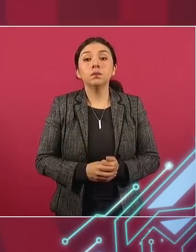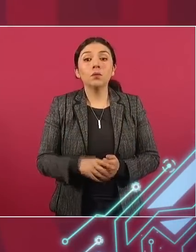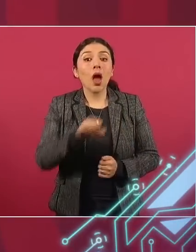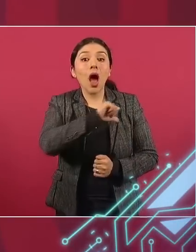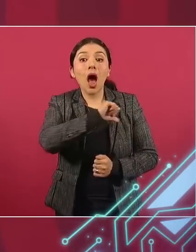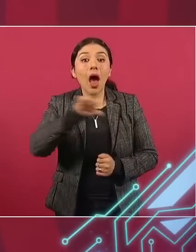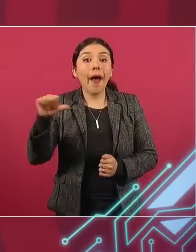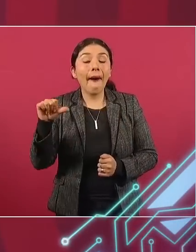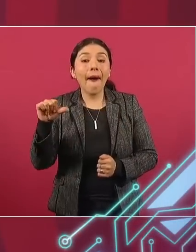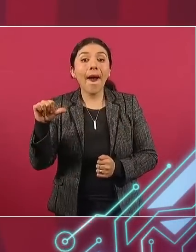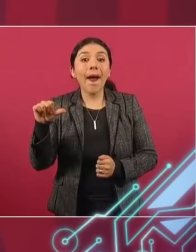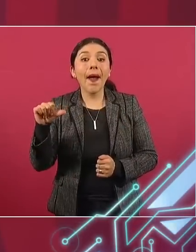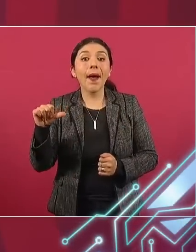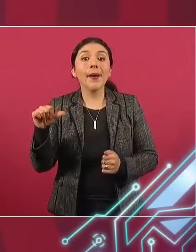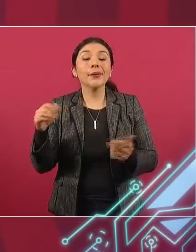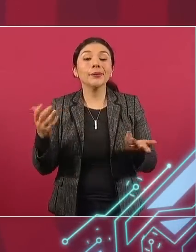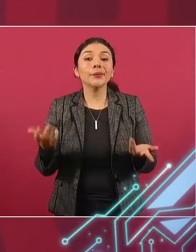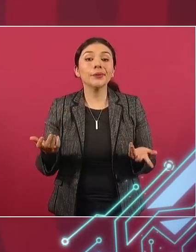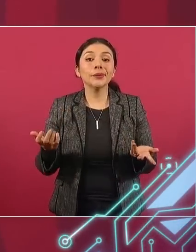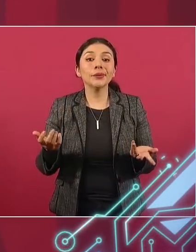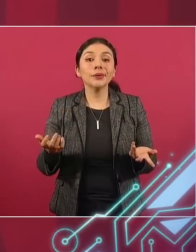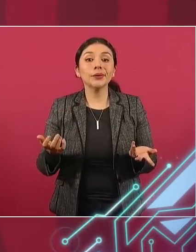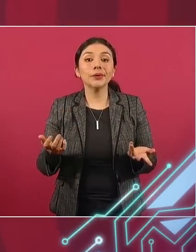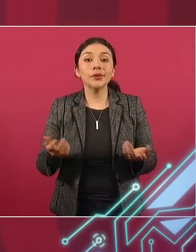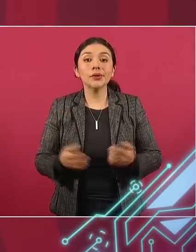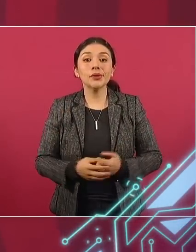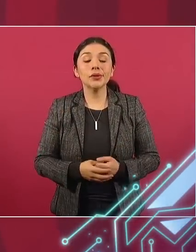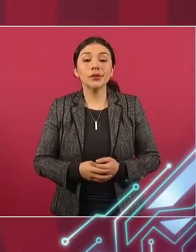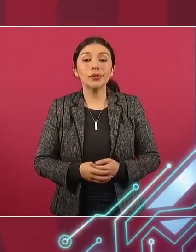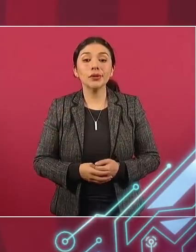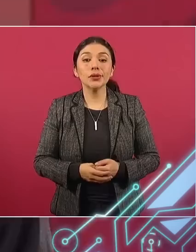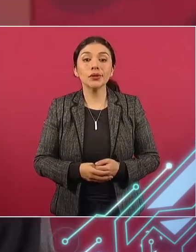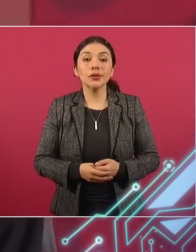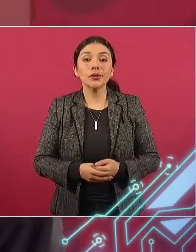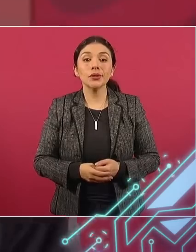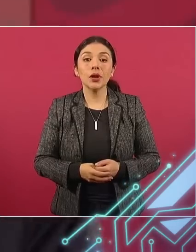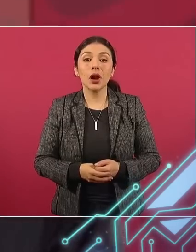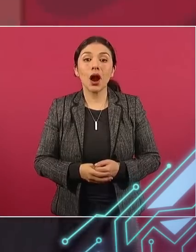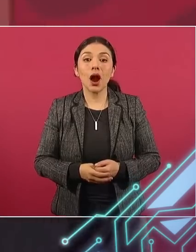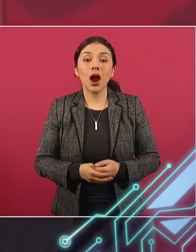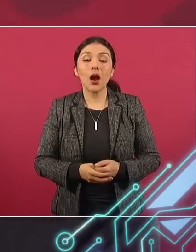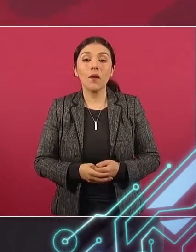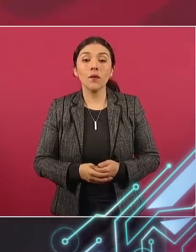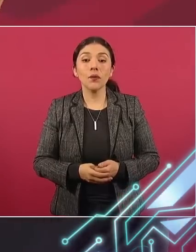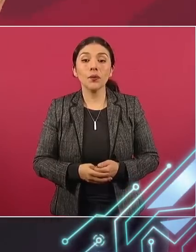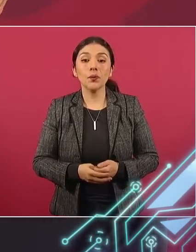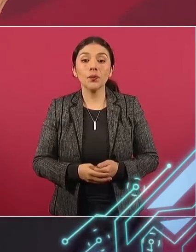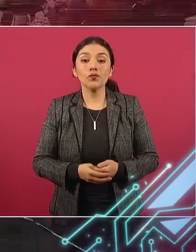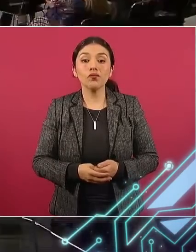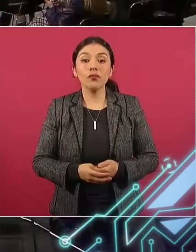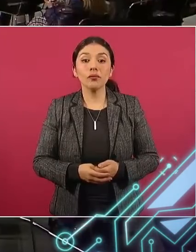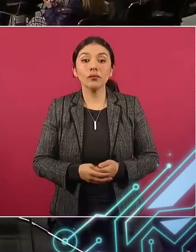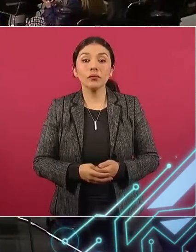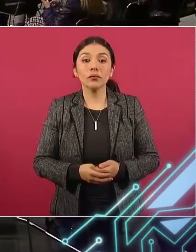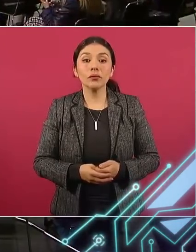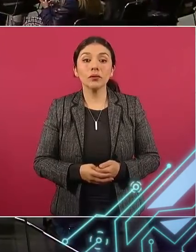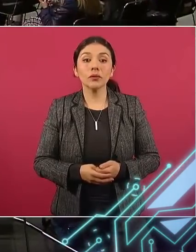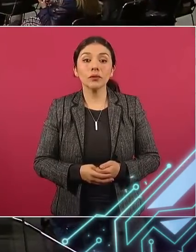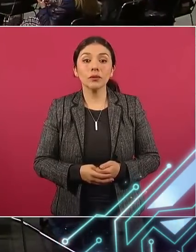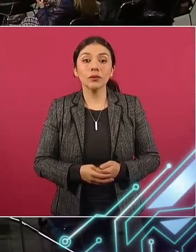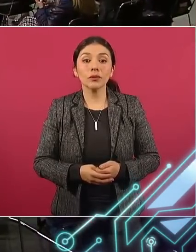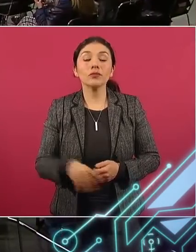que operaron esas